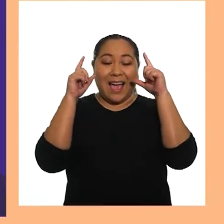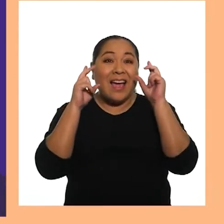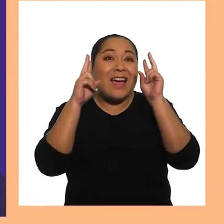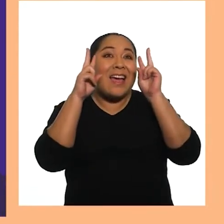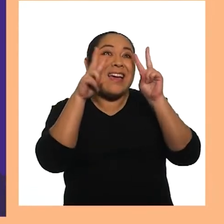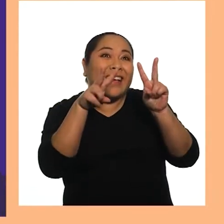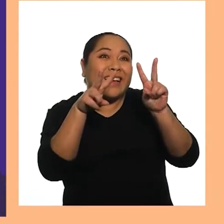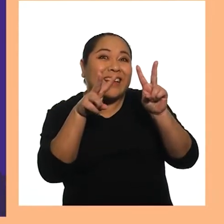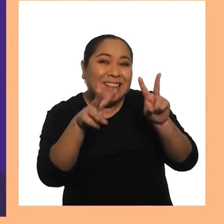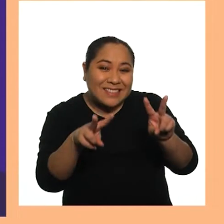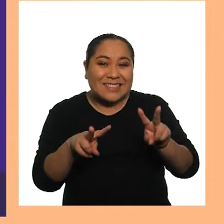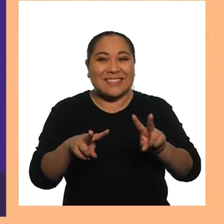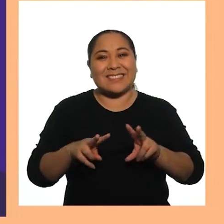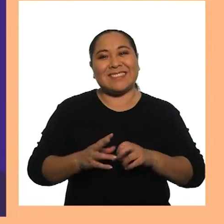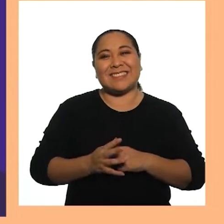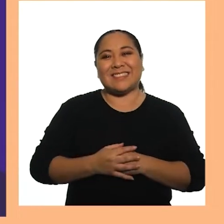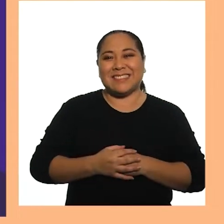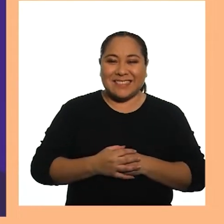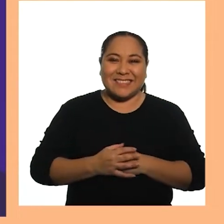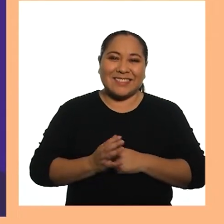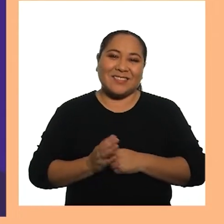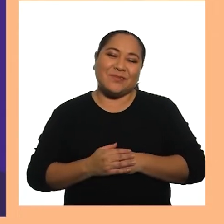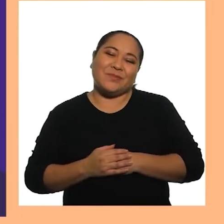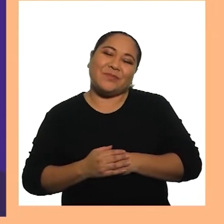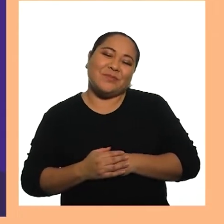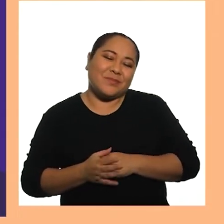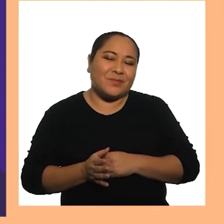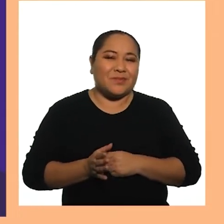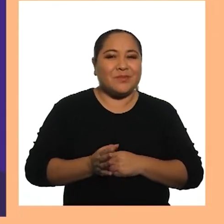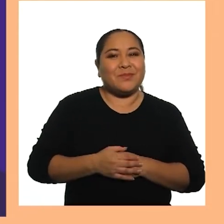ojos y verás.